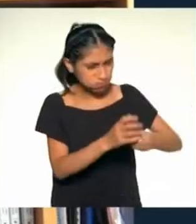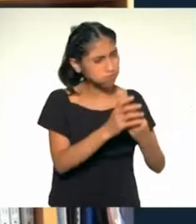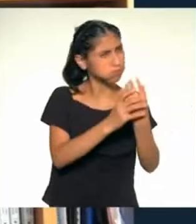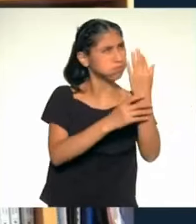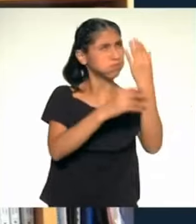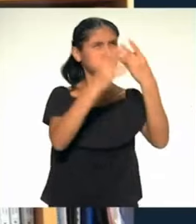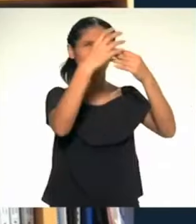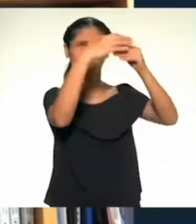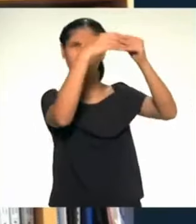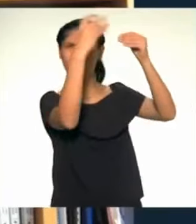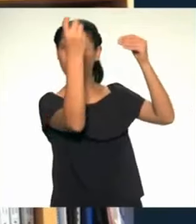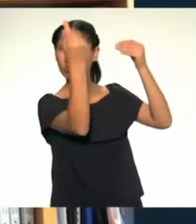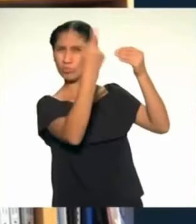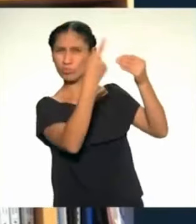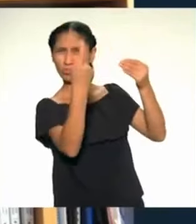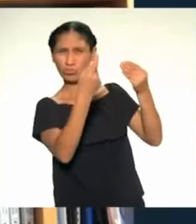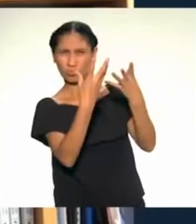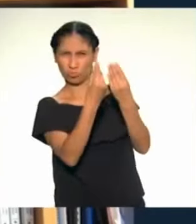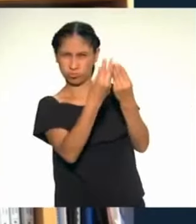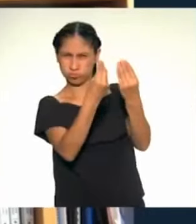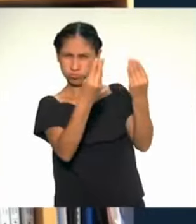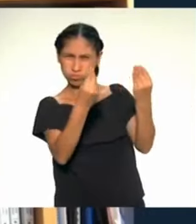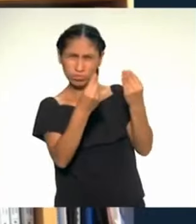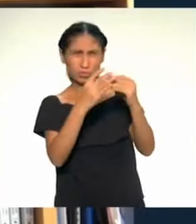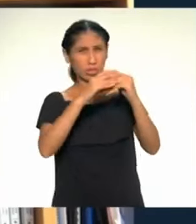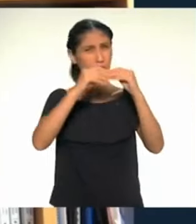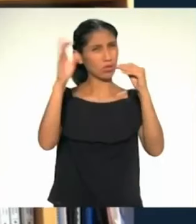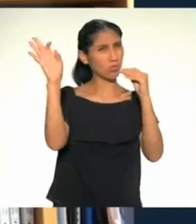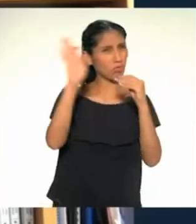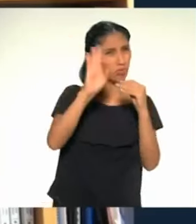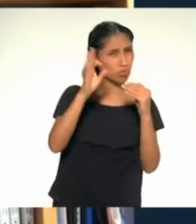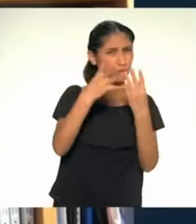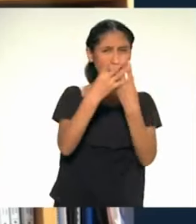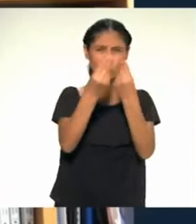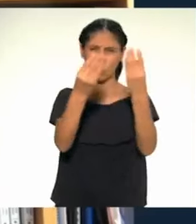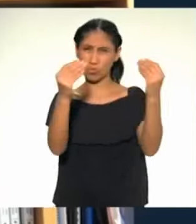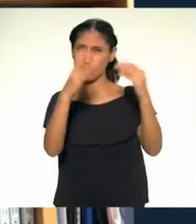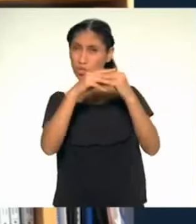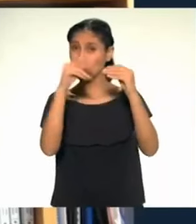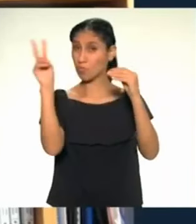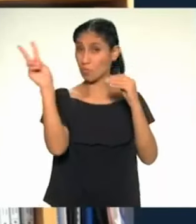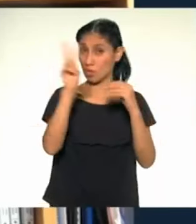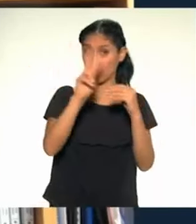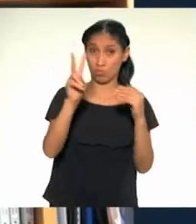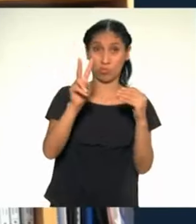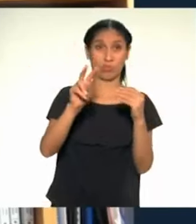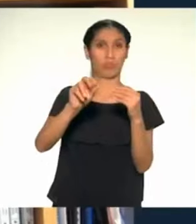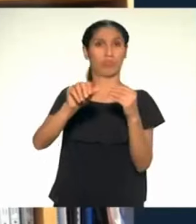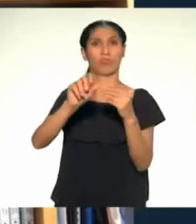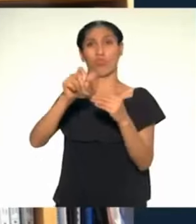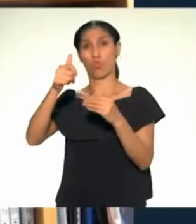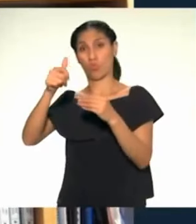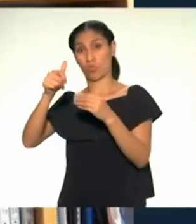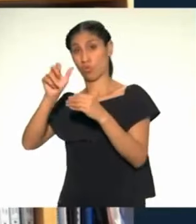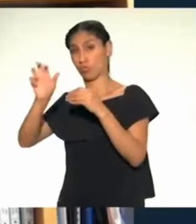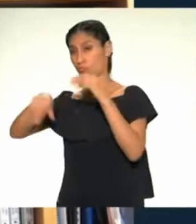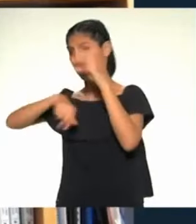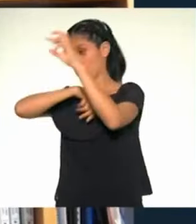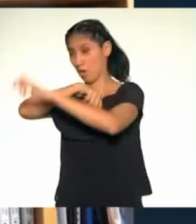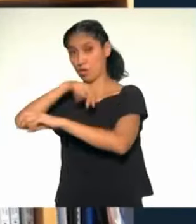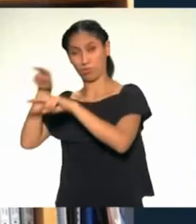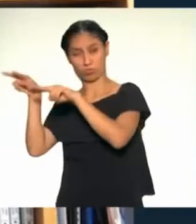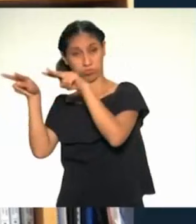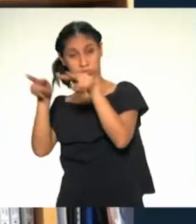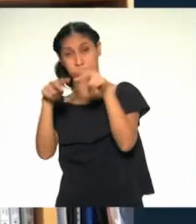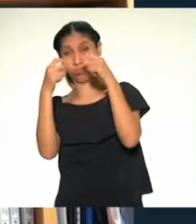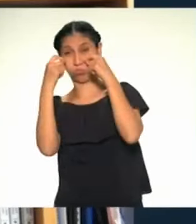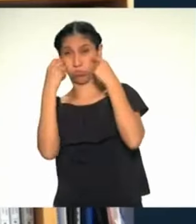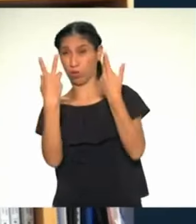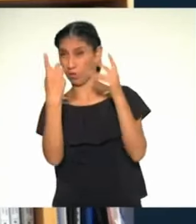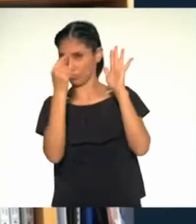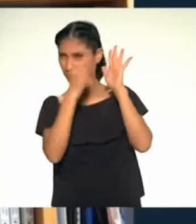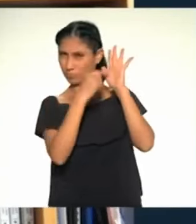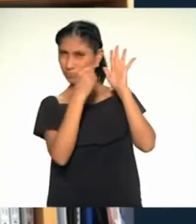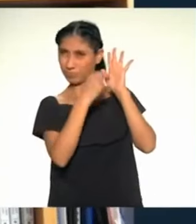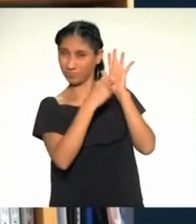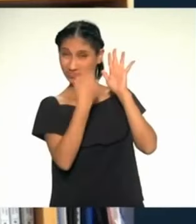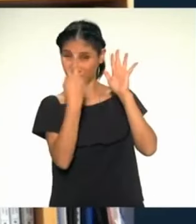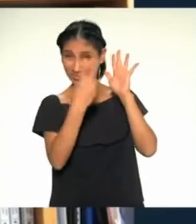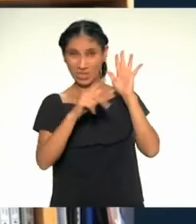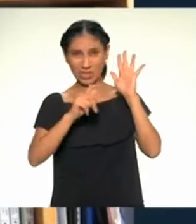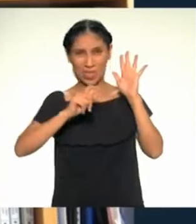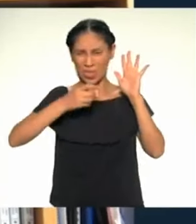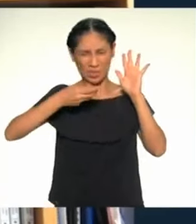que además han sido utilizados a nivel mundial. ¿Qué es esto? Un ají.